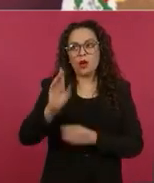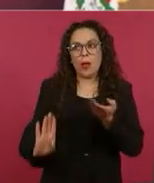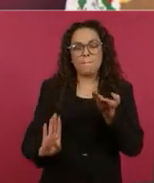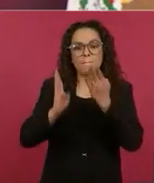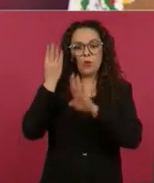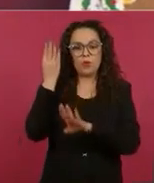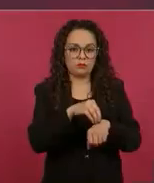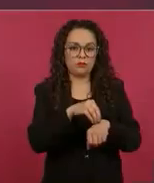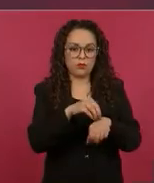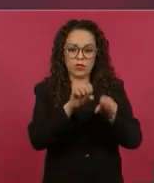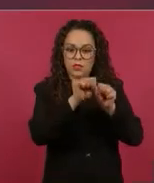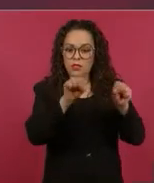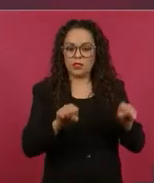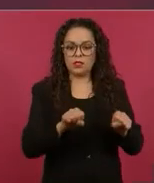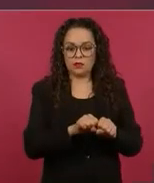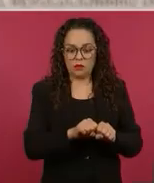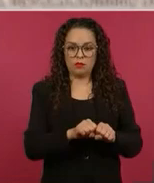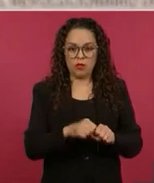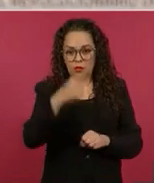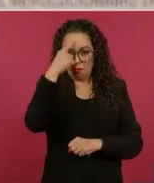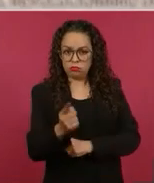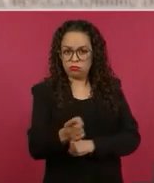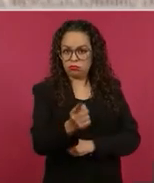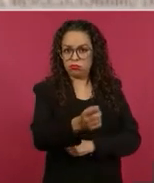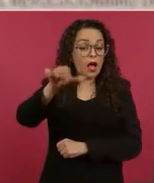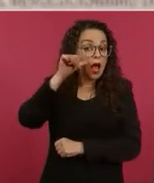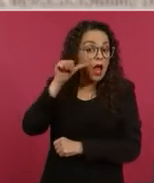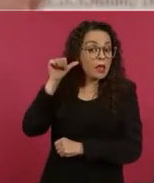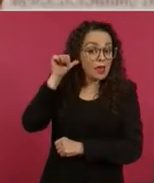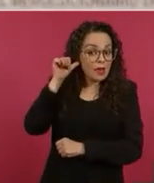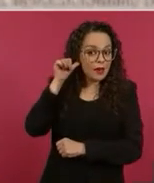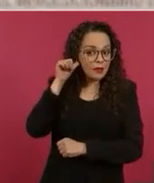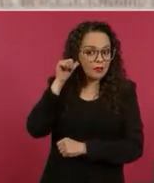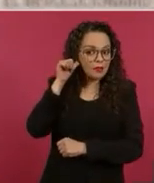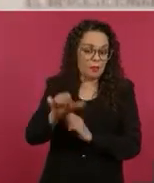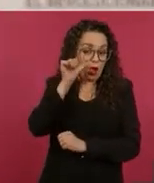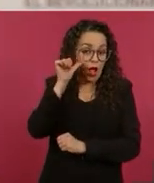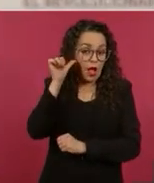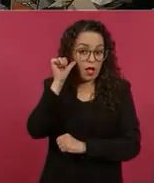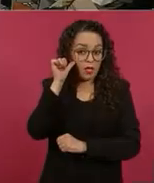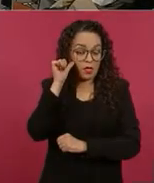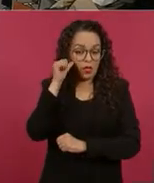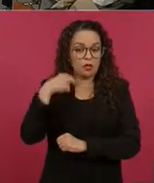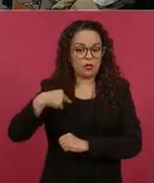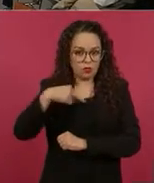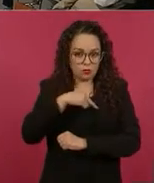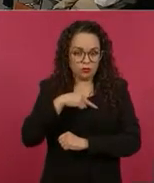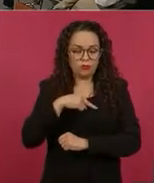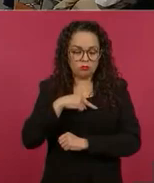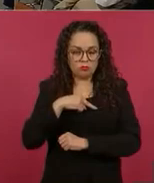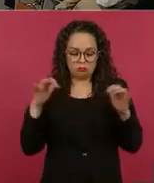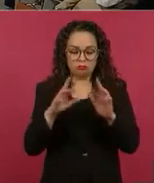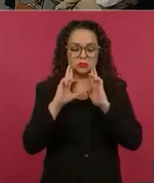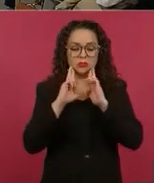funcionando. Ayer, por ejemplo, nos reunimos y ya hicimos una evaluación sobre el abasto de